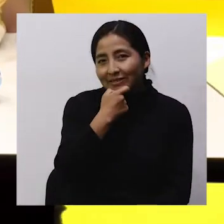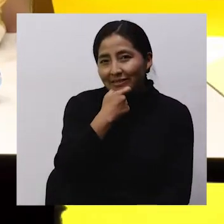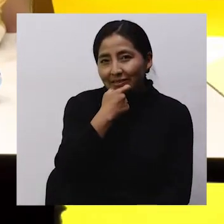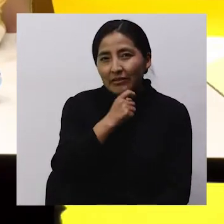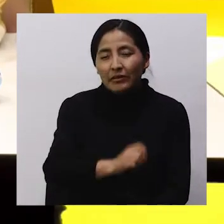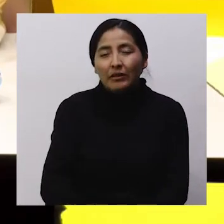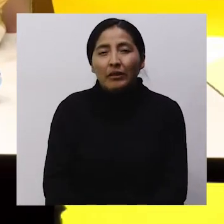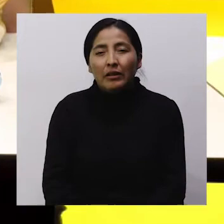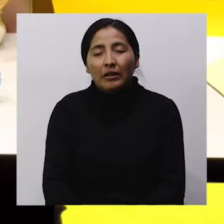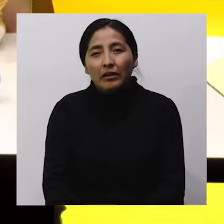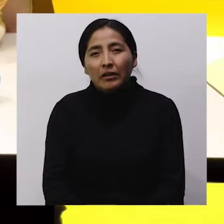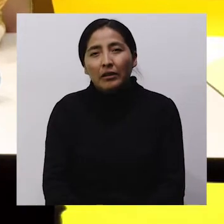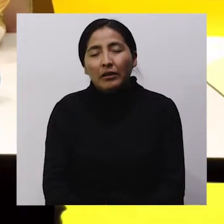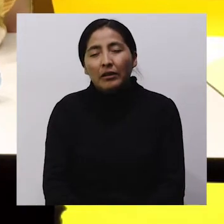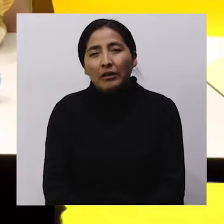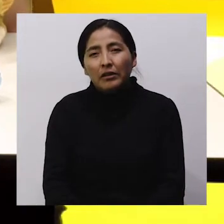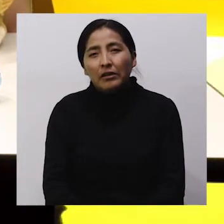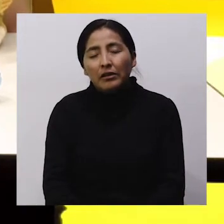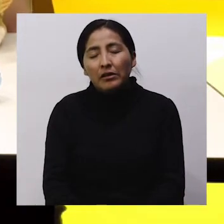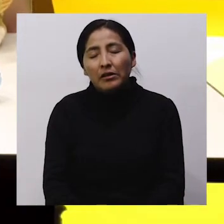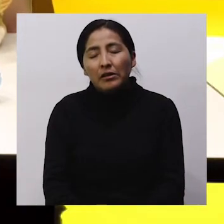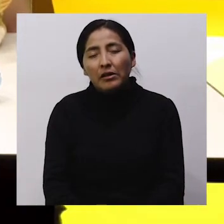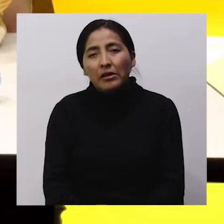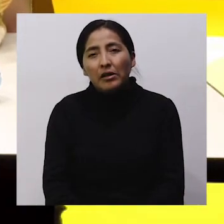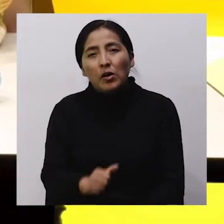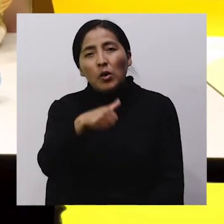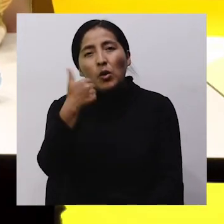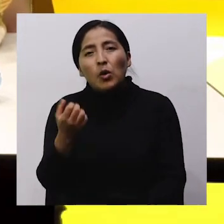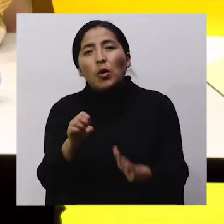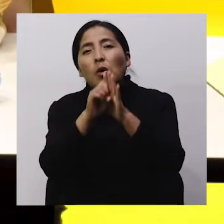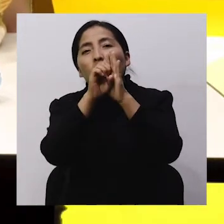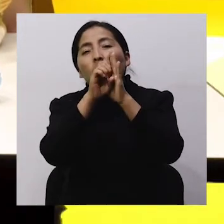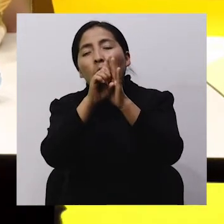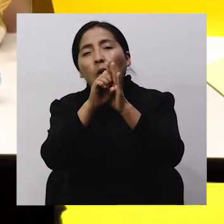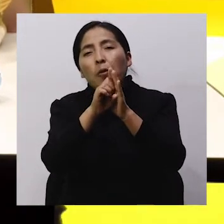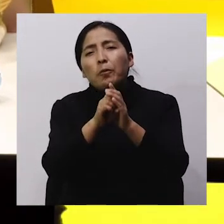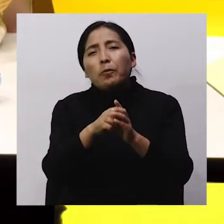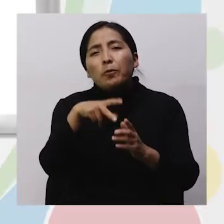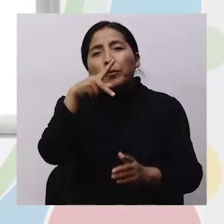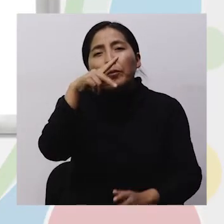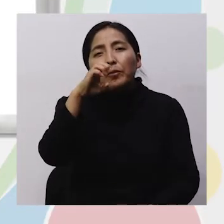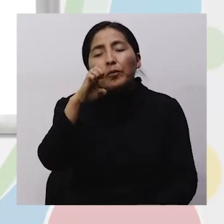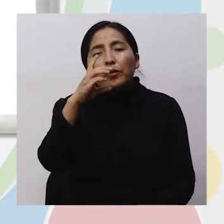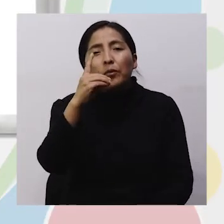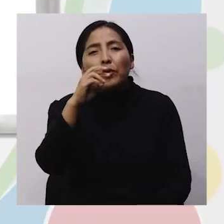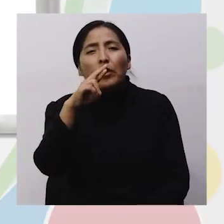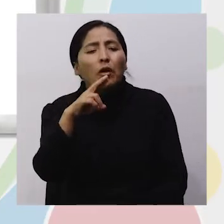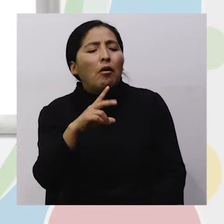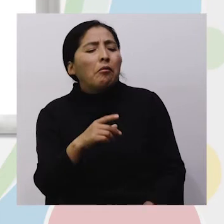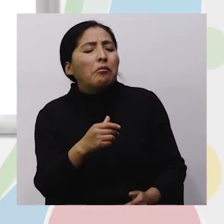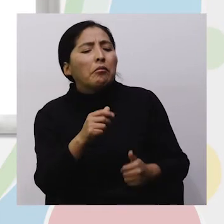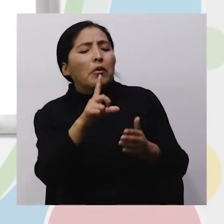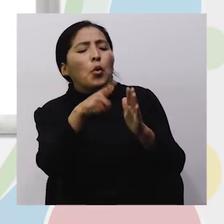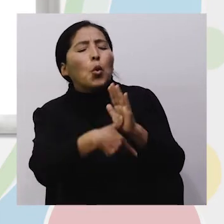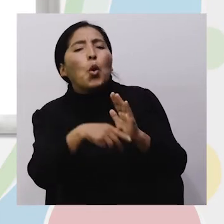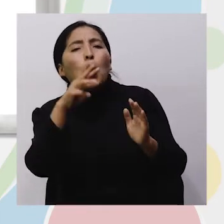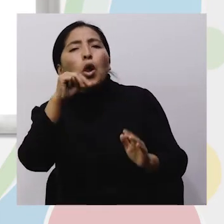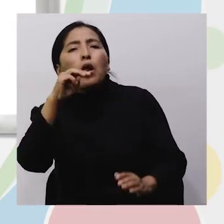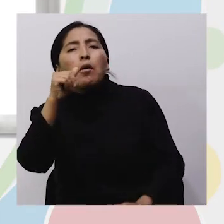por ejemplo este A Pedrito le pregunta a la profesora, ¿no? Pedrito, ¿qué planeta va después de Marte?